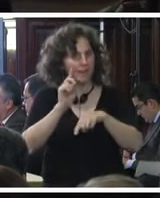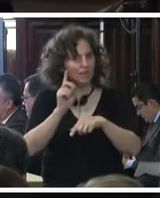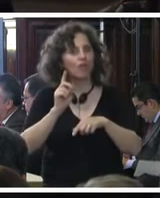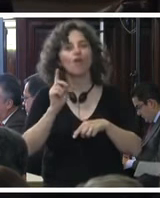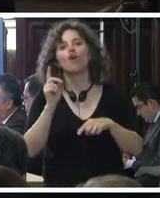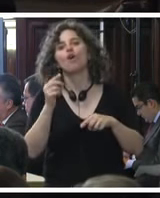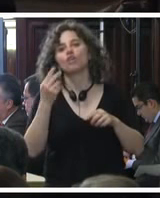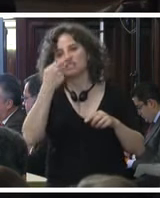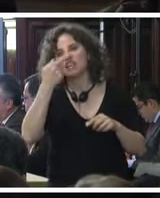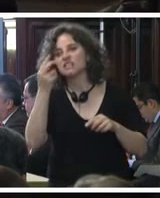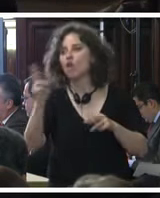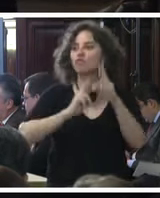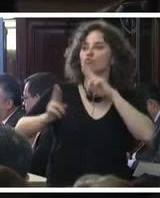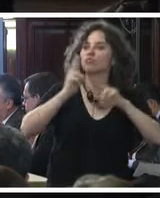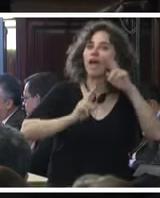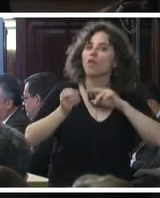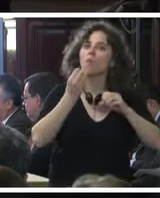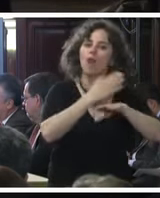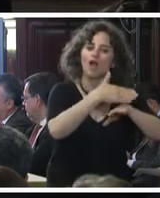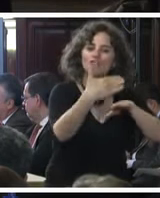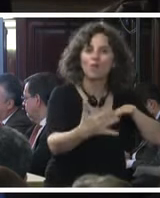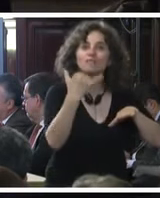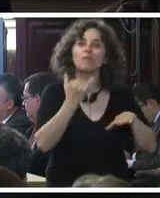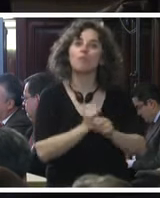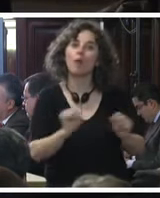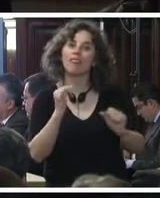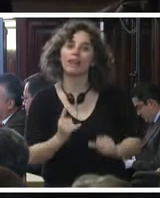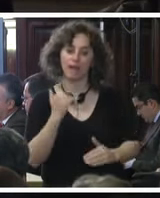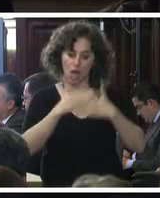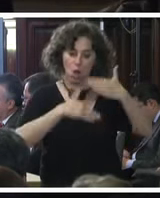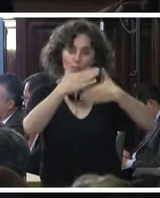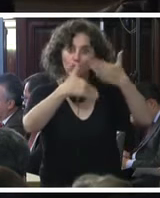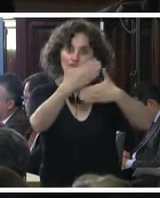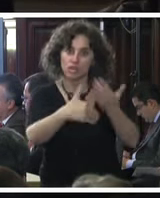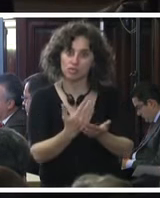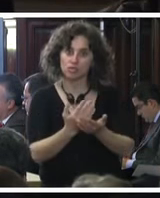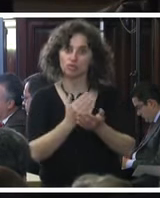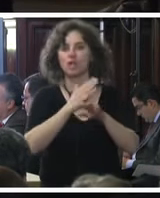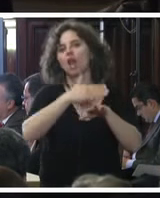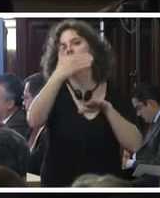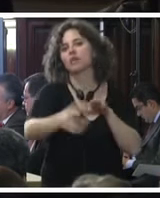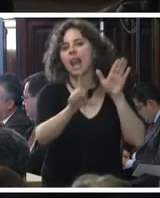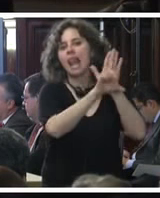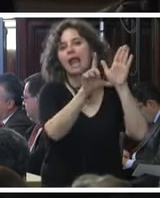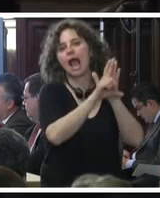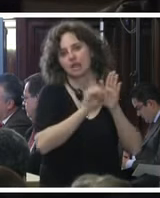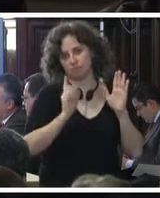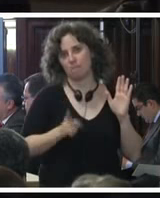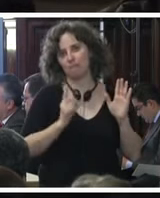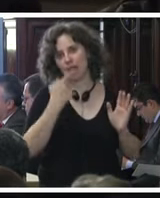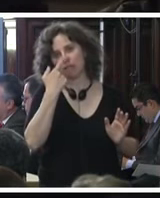resultados por los efectos que estos pueden tener en los procesos y las consecuencias legales correspondientes